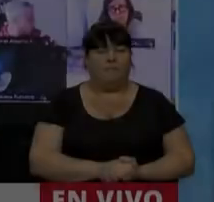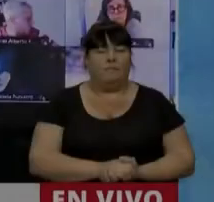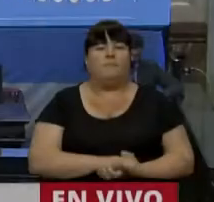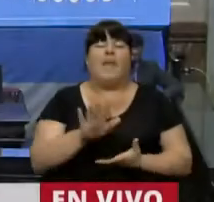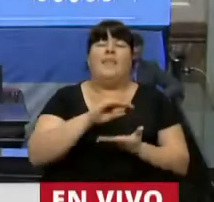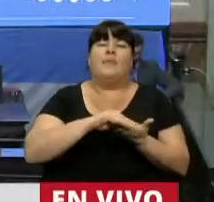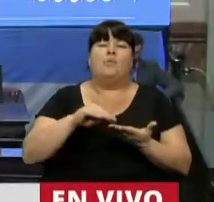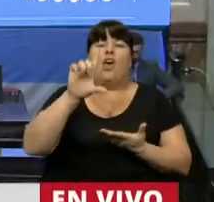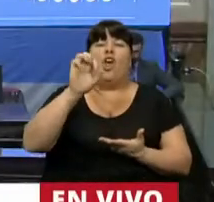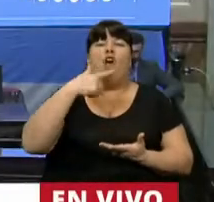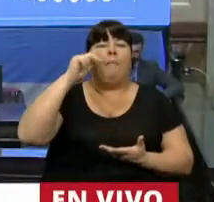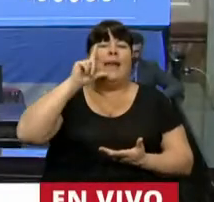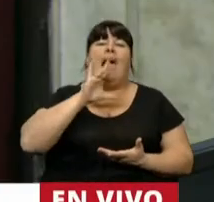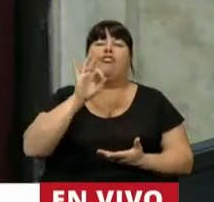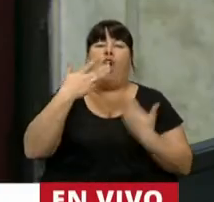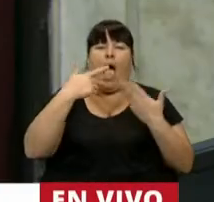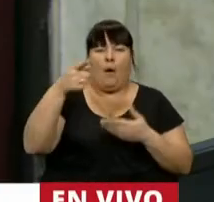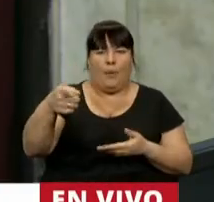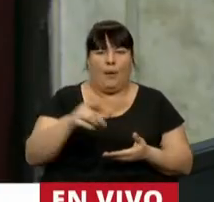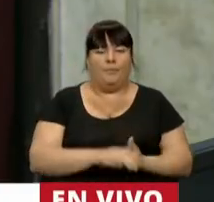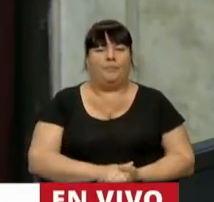Diputada de Los Penatos en el uso de la palabra.